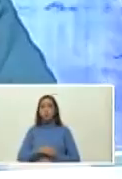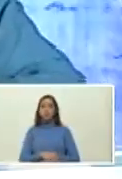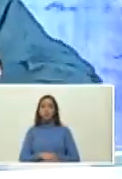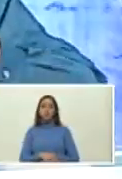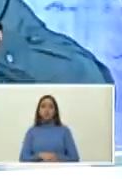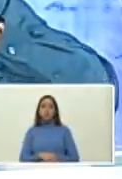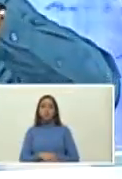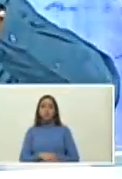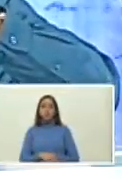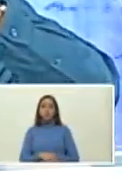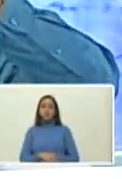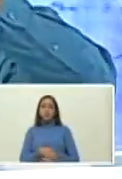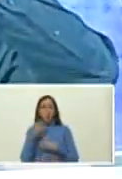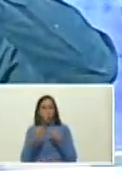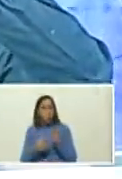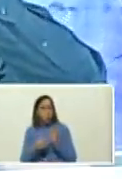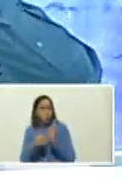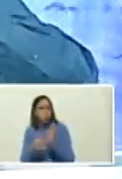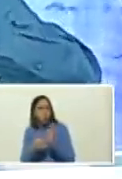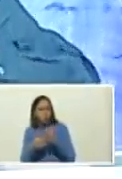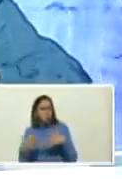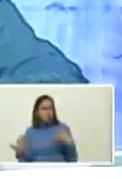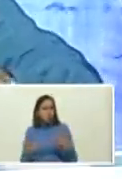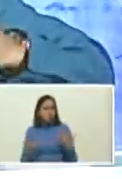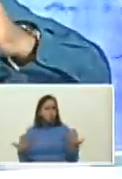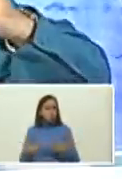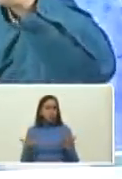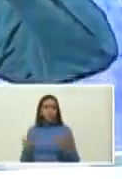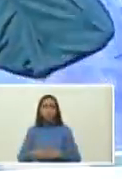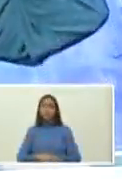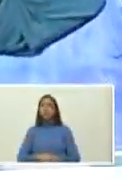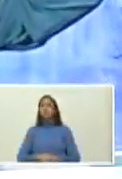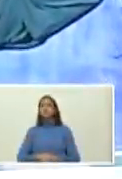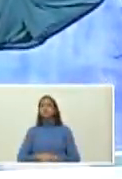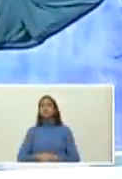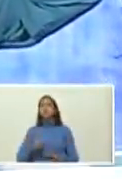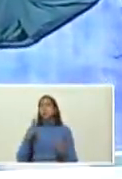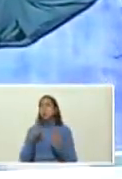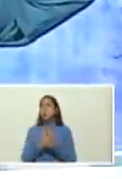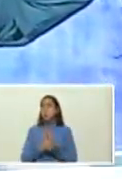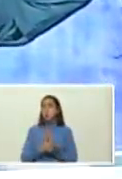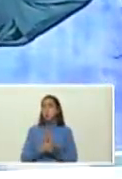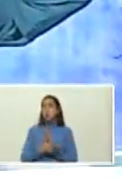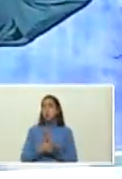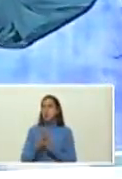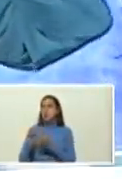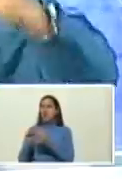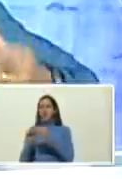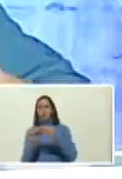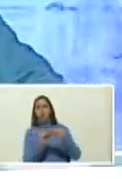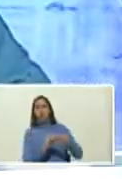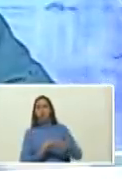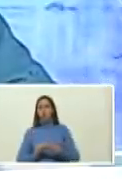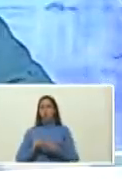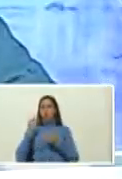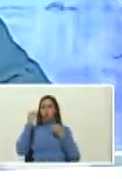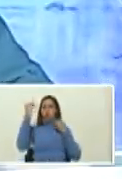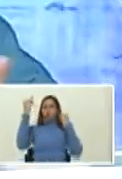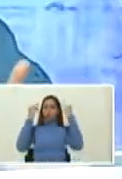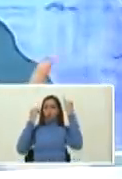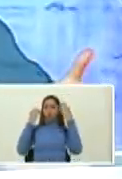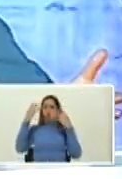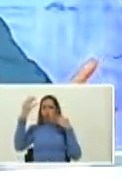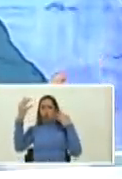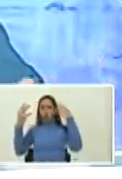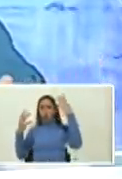¿cómo se determina la construcción del socialismo? más allá de las maquetas ideológicas y del